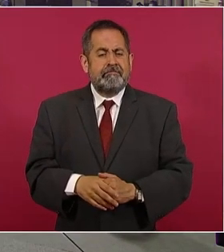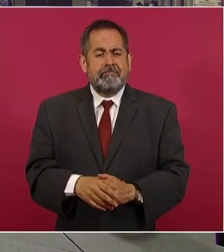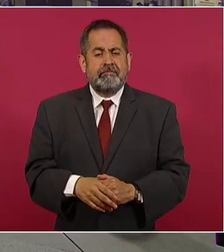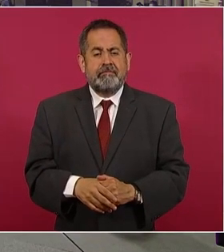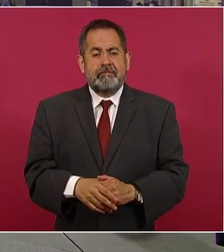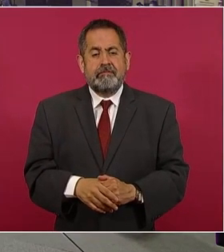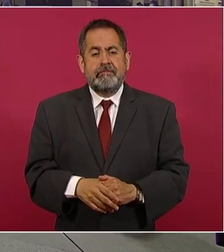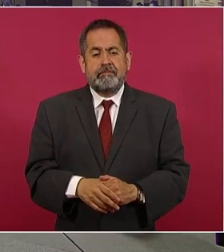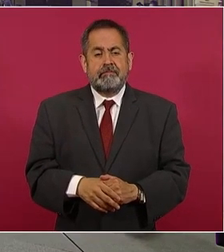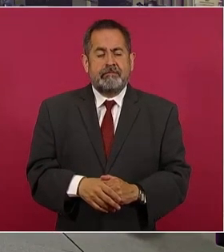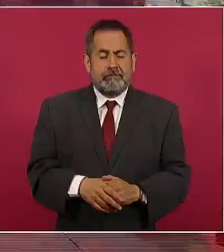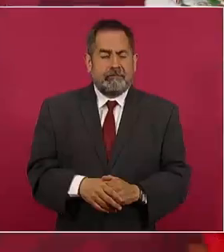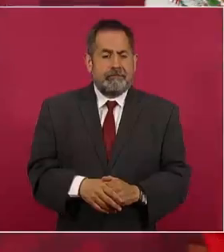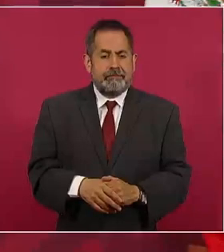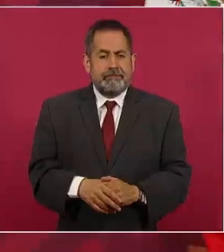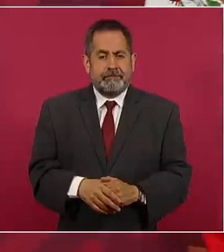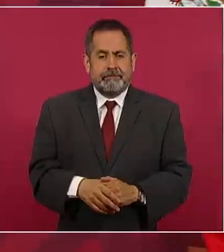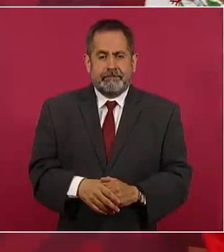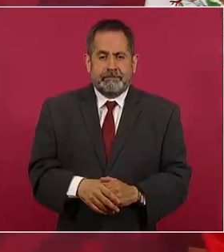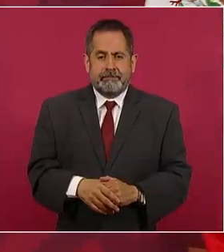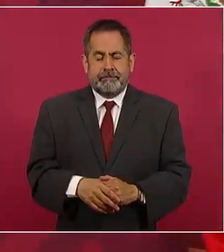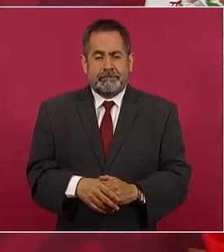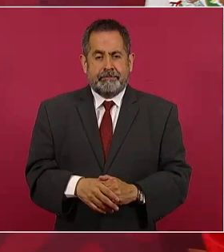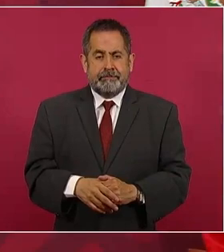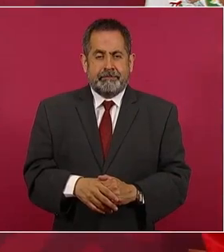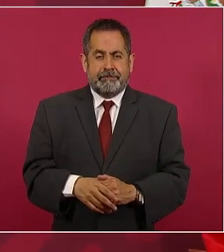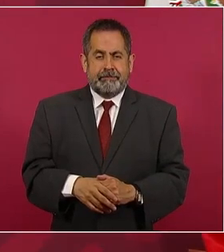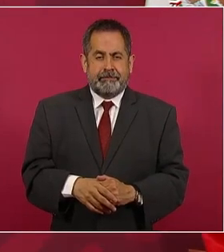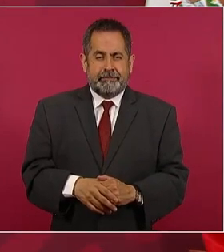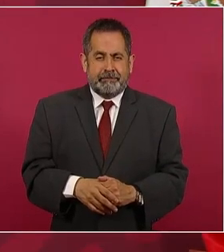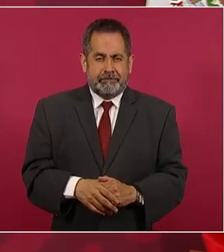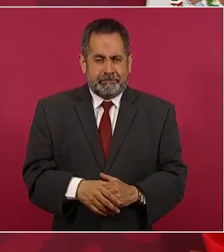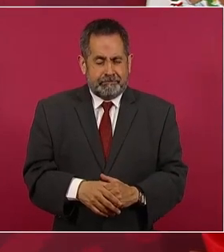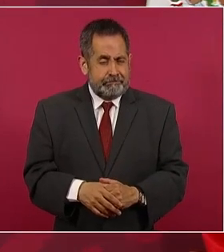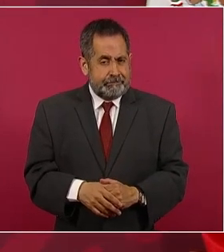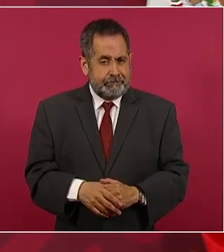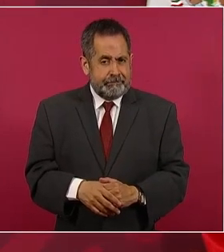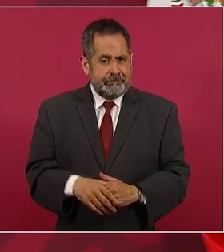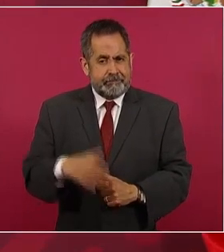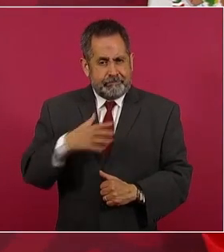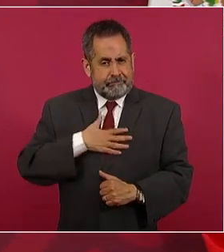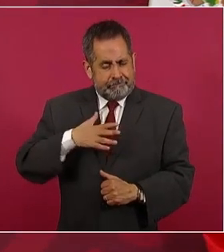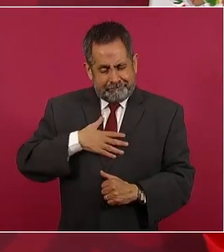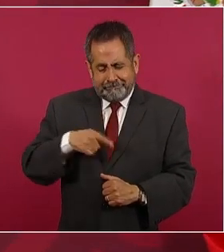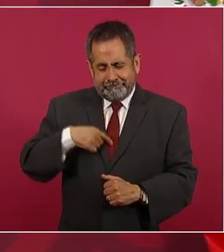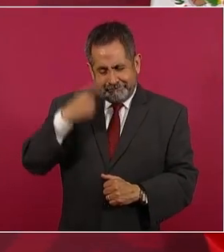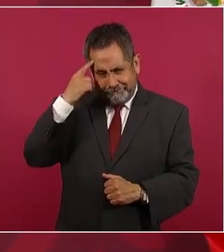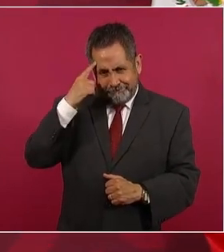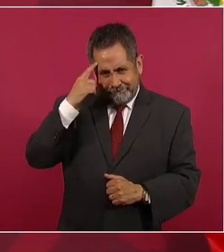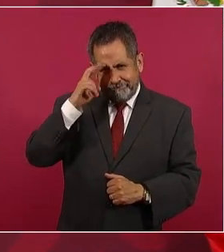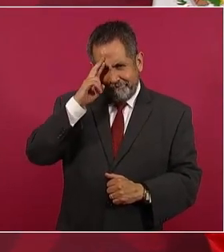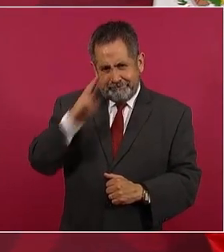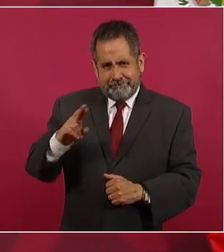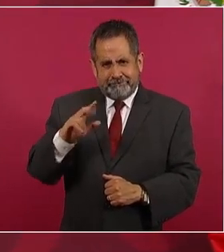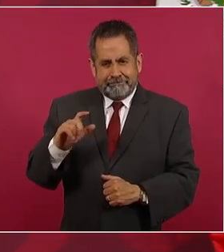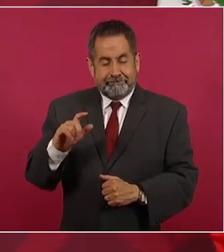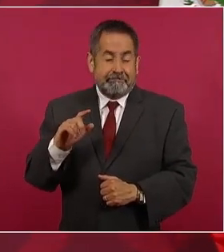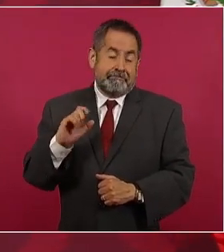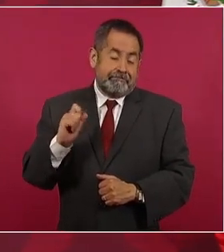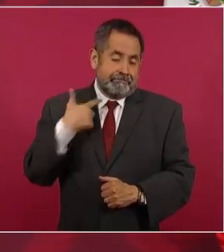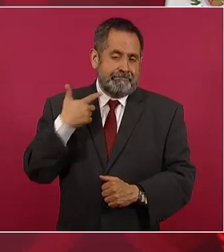yo que le tengo respeto al expresidente Peña,